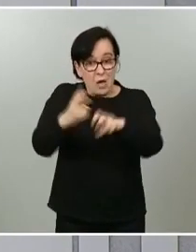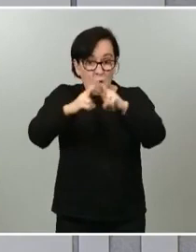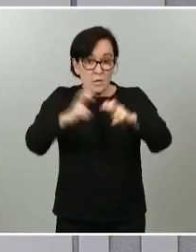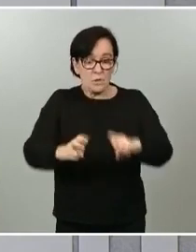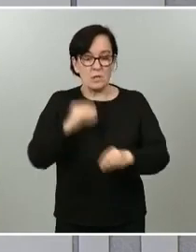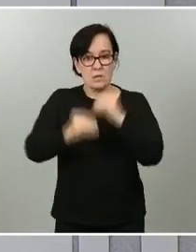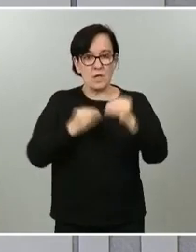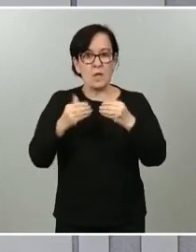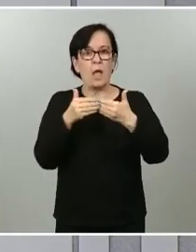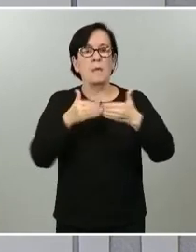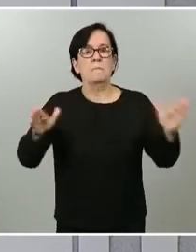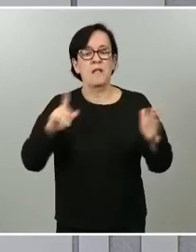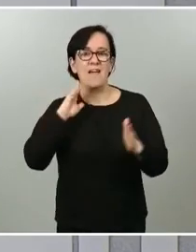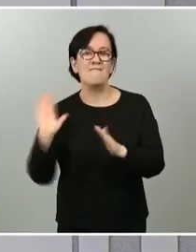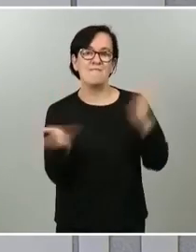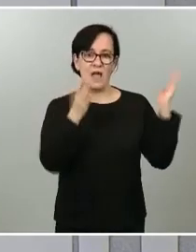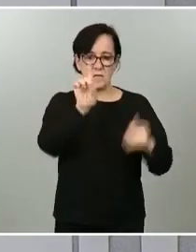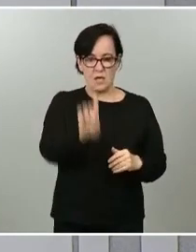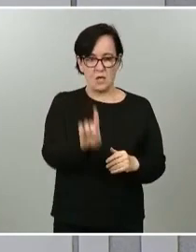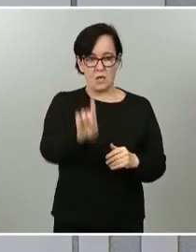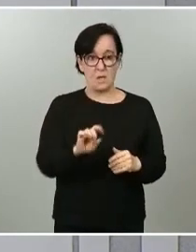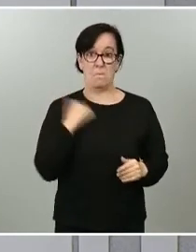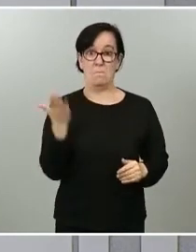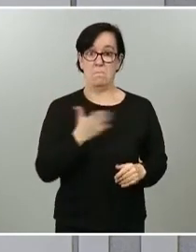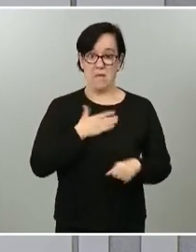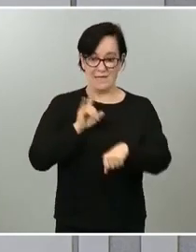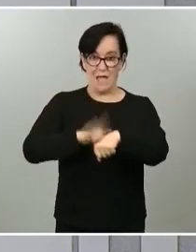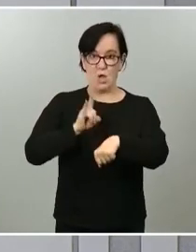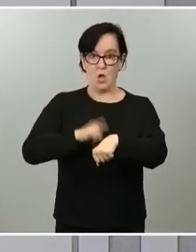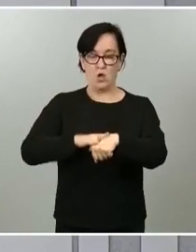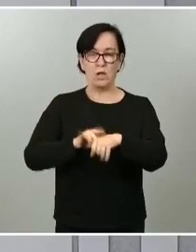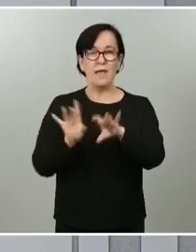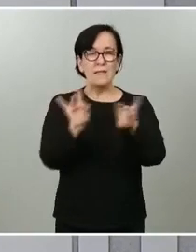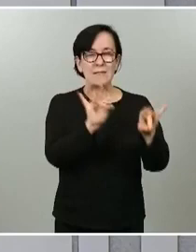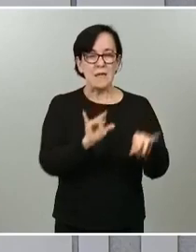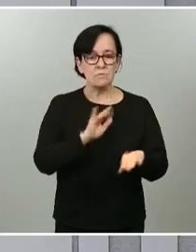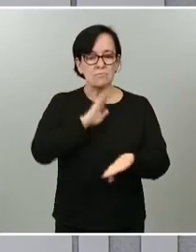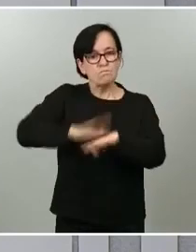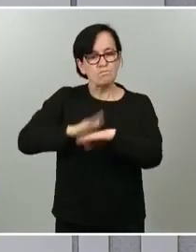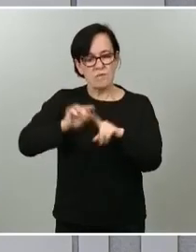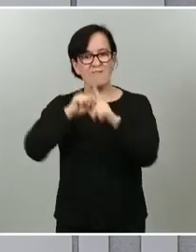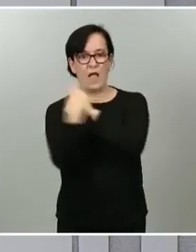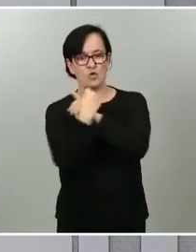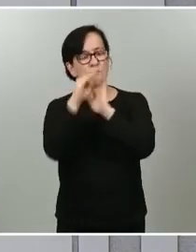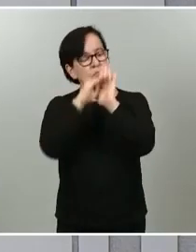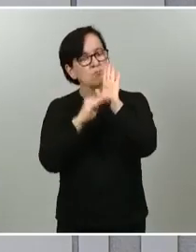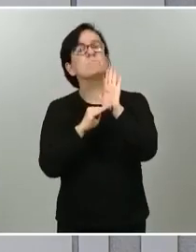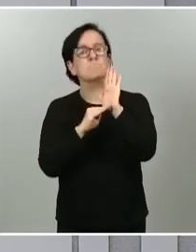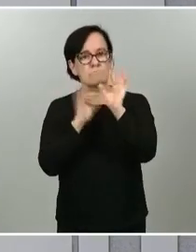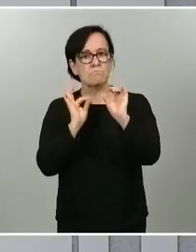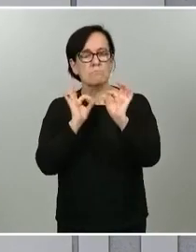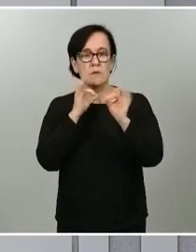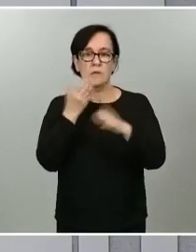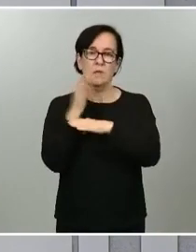apertura a la fase 1, desde mañana lunes, de los territorios que cumplen esos indicadores y que representan, como decía,